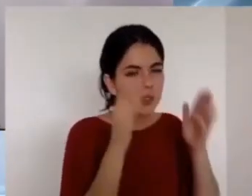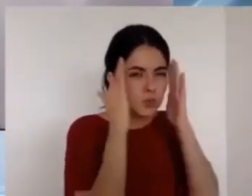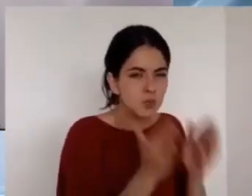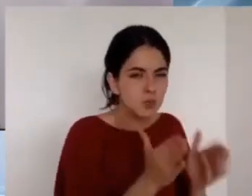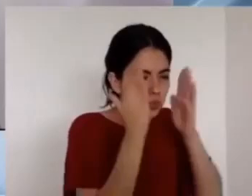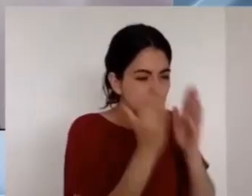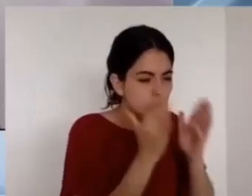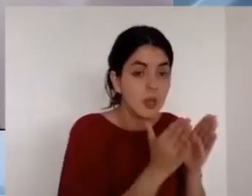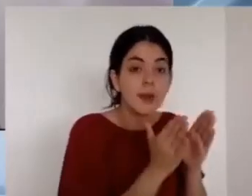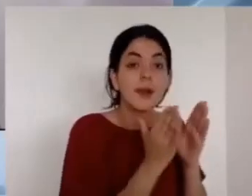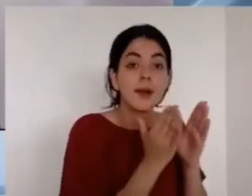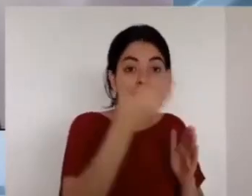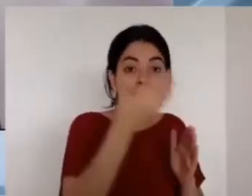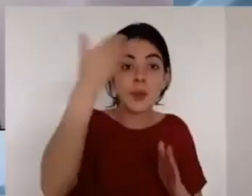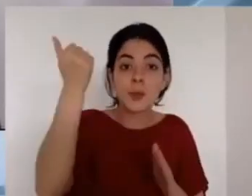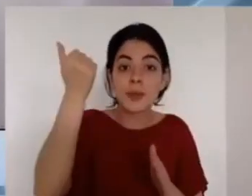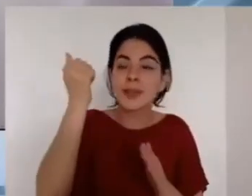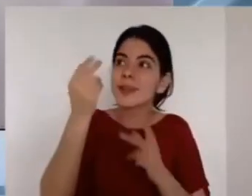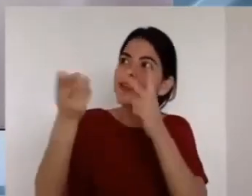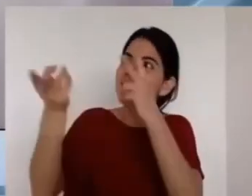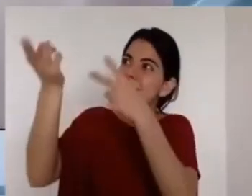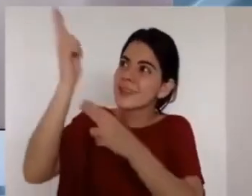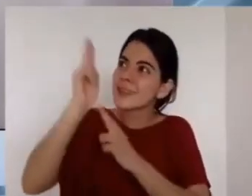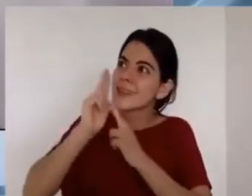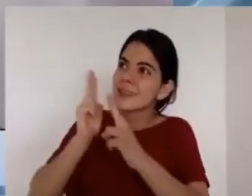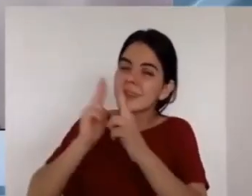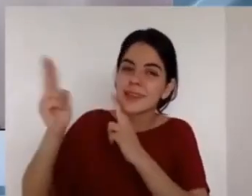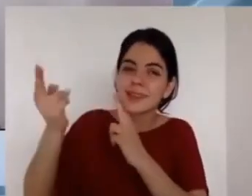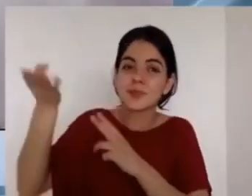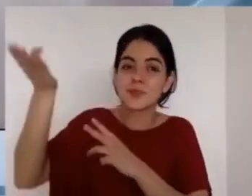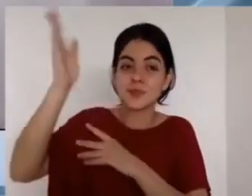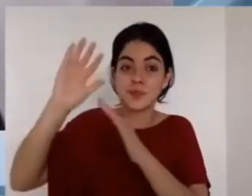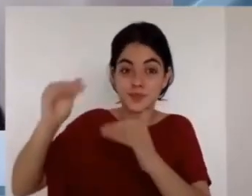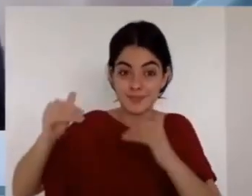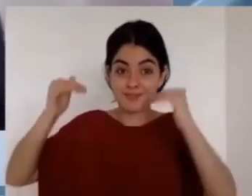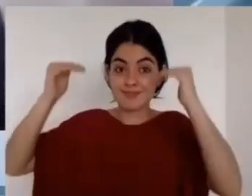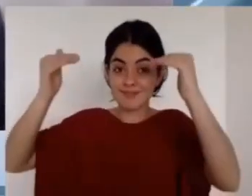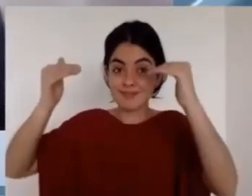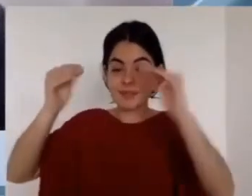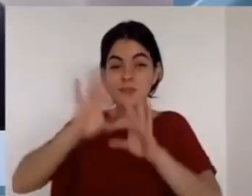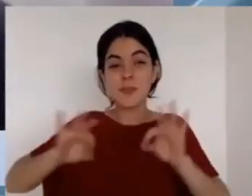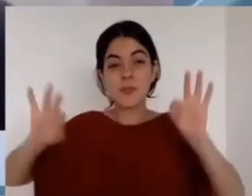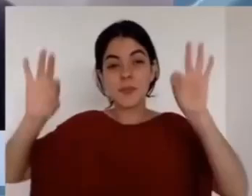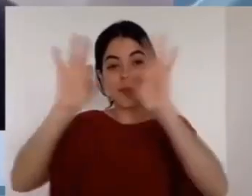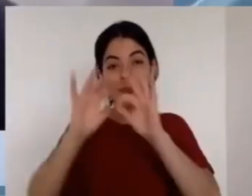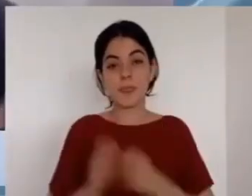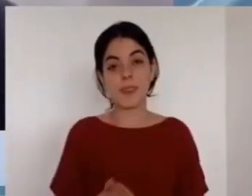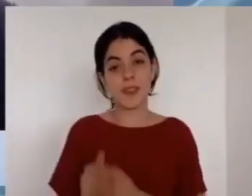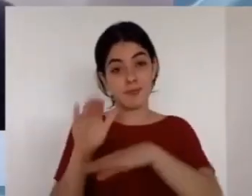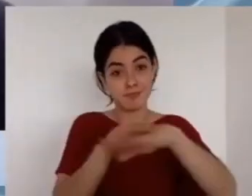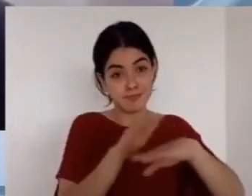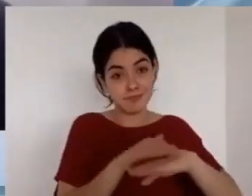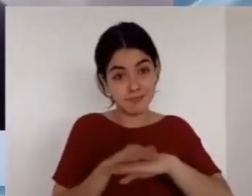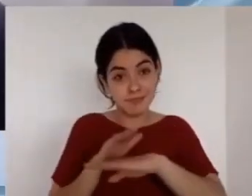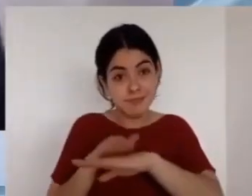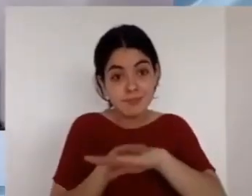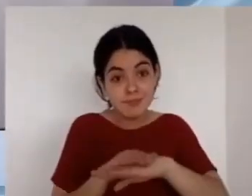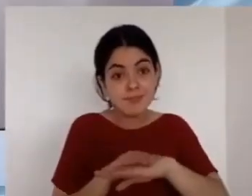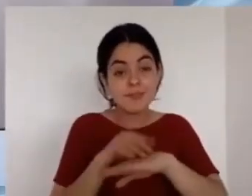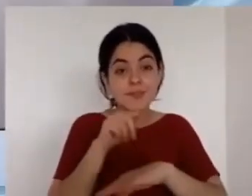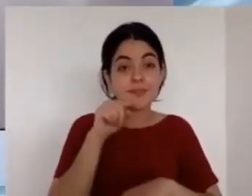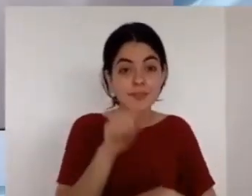entonces lo que Moisés quería era la presencia permanente de Dios no su visita